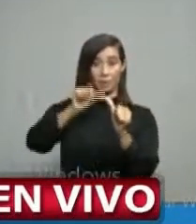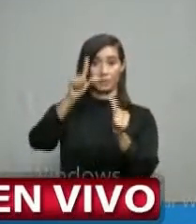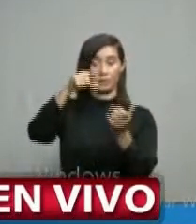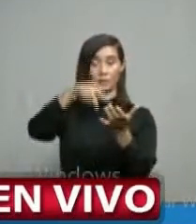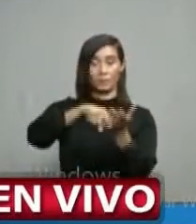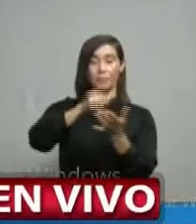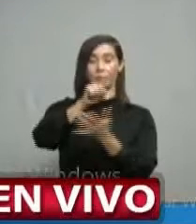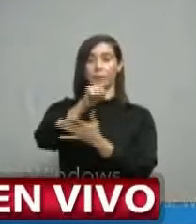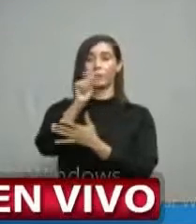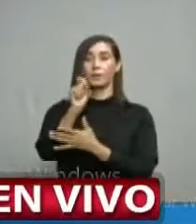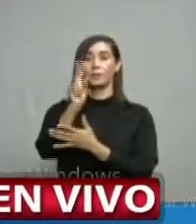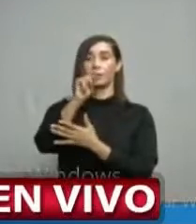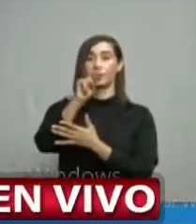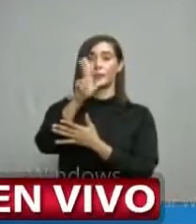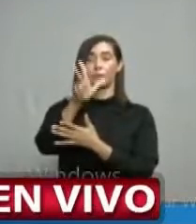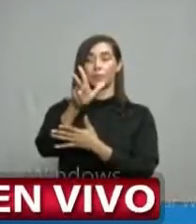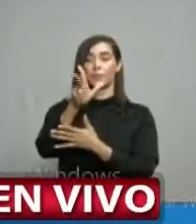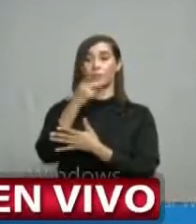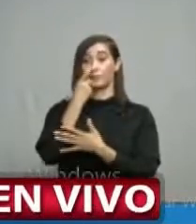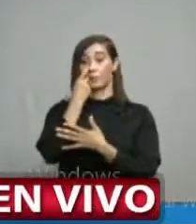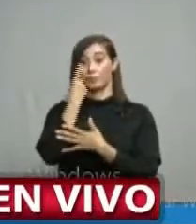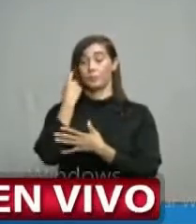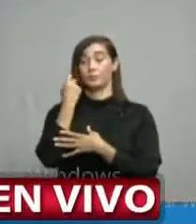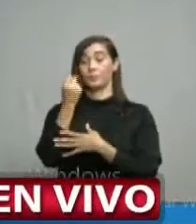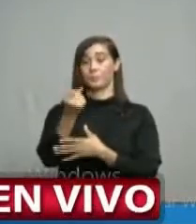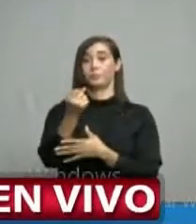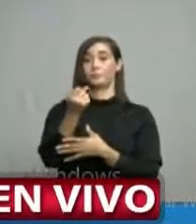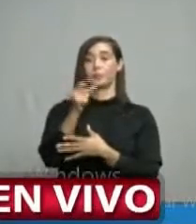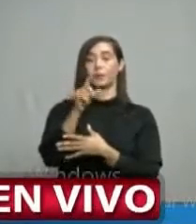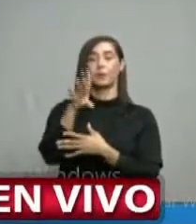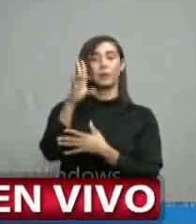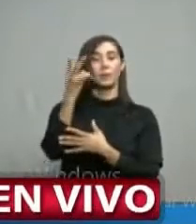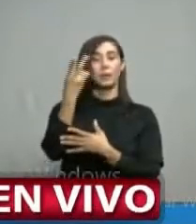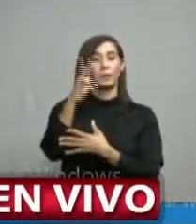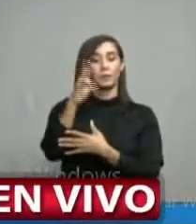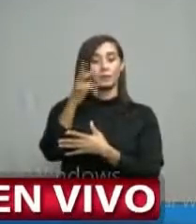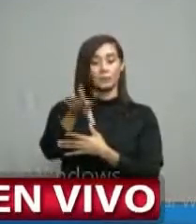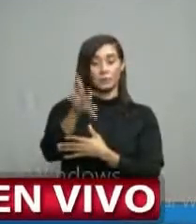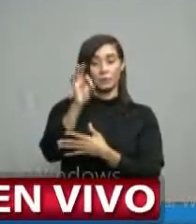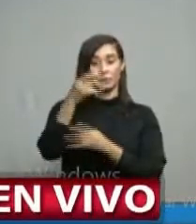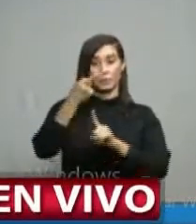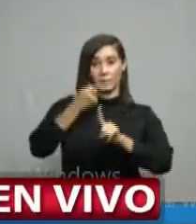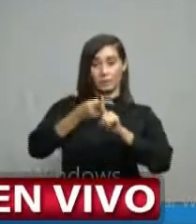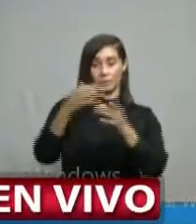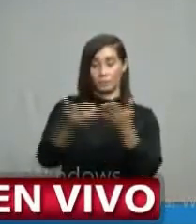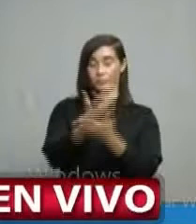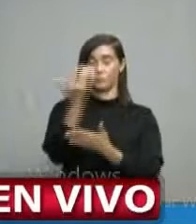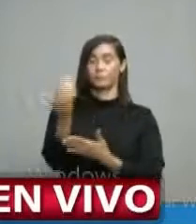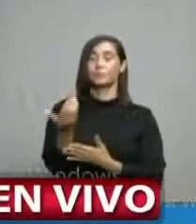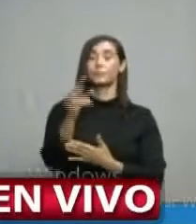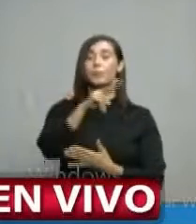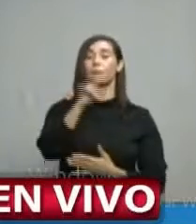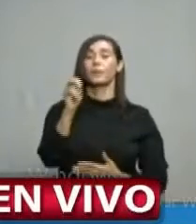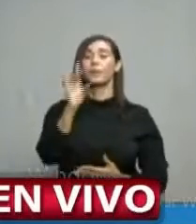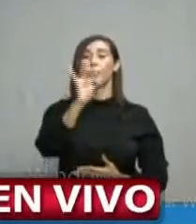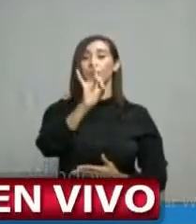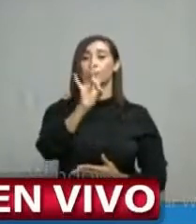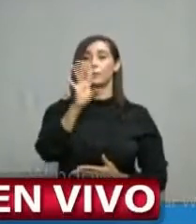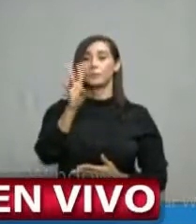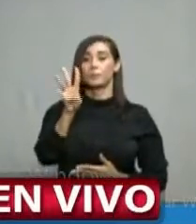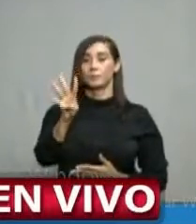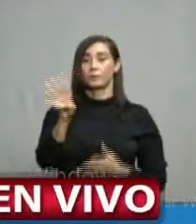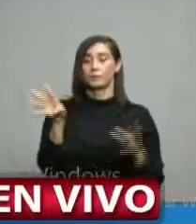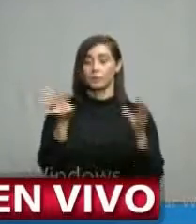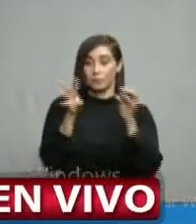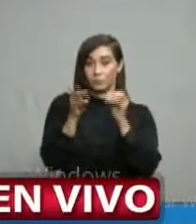1.123 pruebas realizadas, 17 casos nuevos, 284